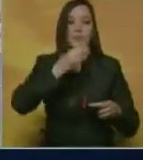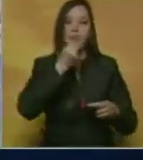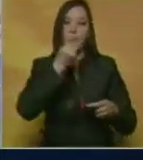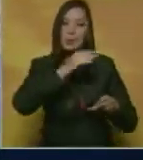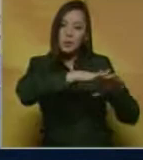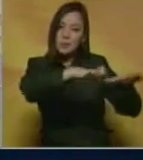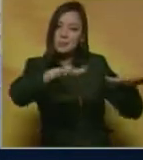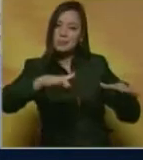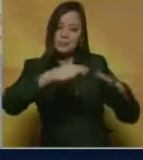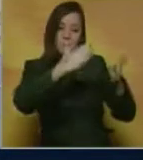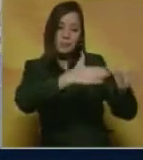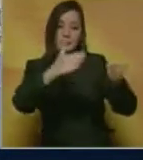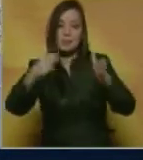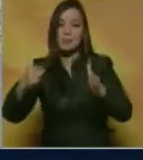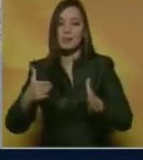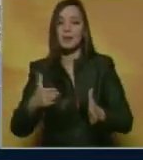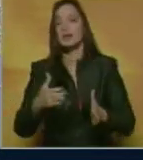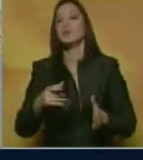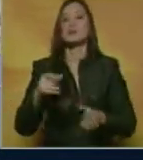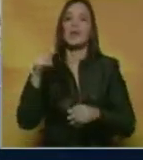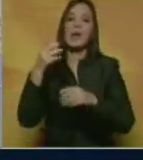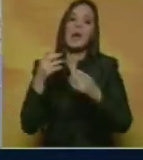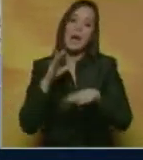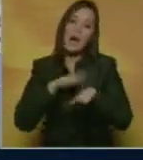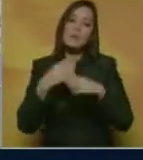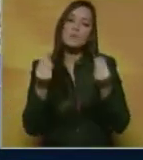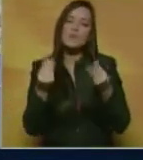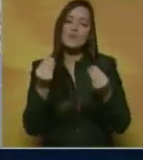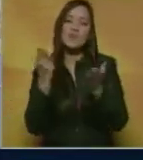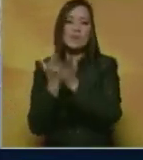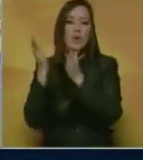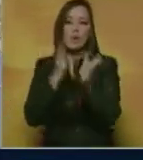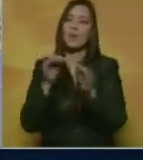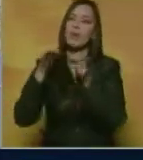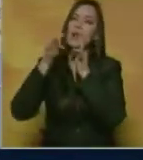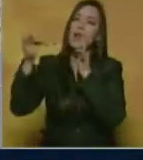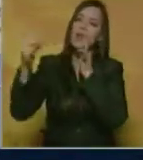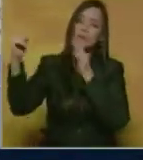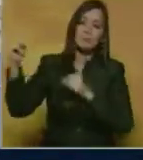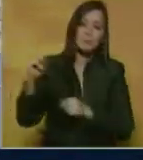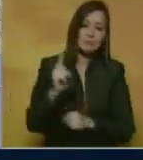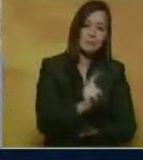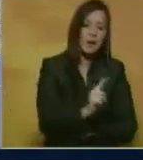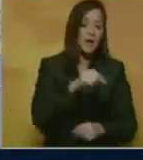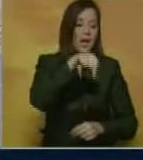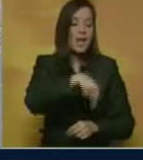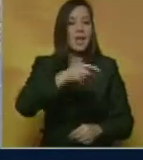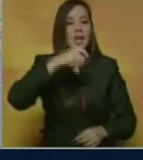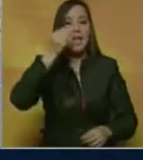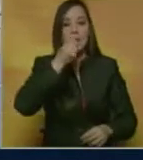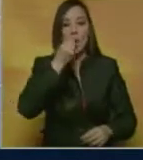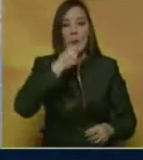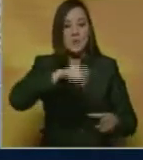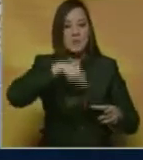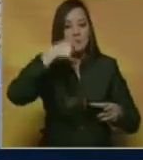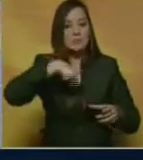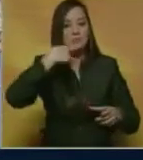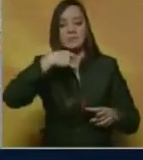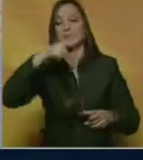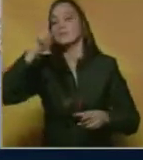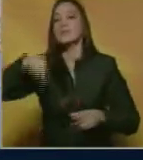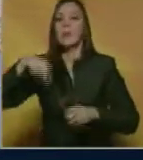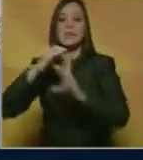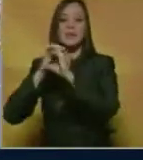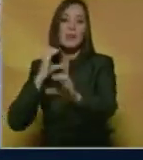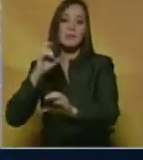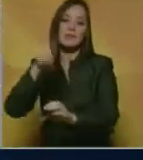estudiantes provienen de zonas foráneas y necesitan de ese apoyo, no solamente el apoyo socioeconómico de las becas, sino también lo que se refiere a comedor y transporte. Inclusive la homologación de las